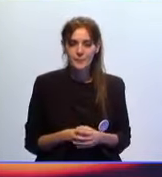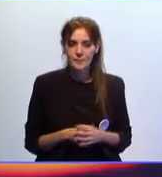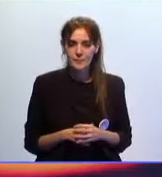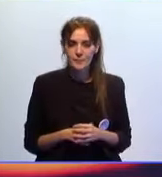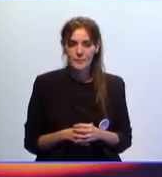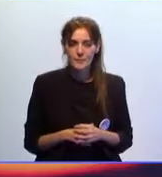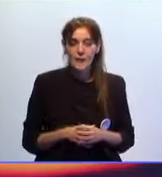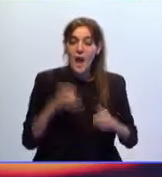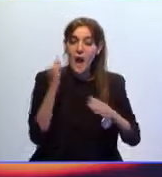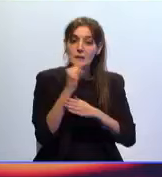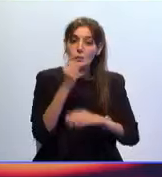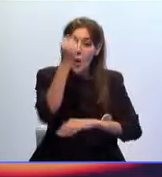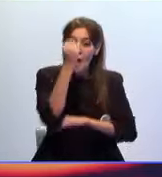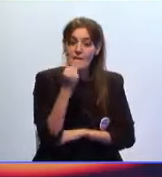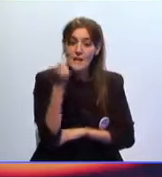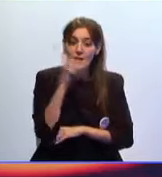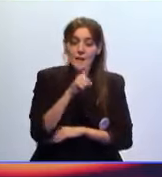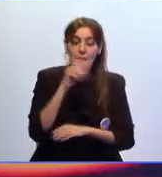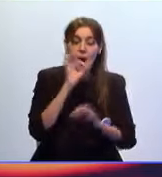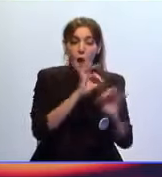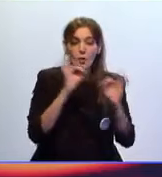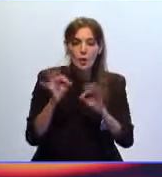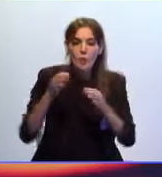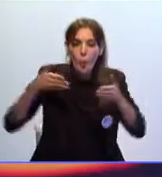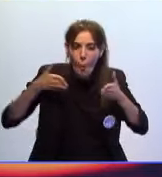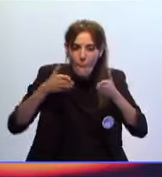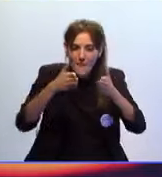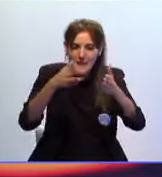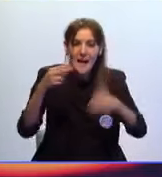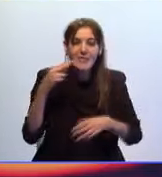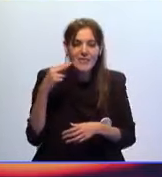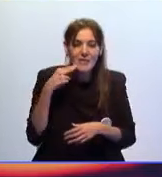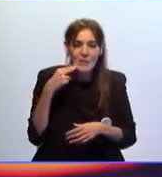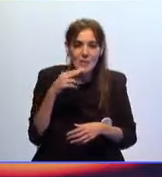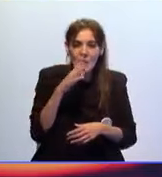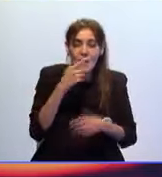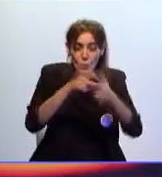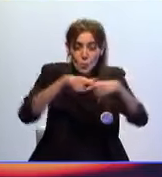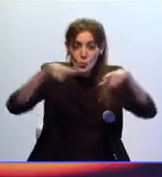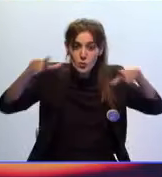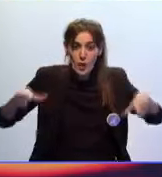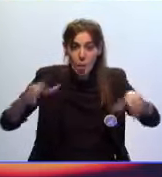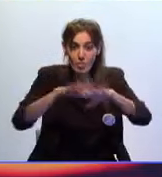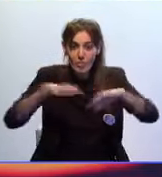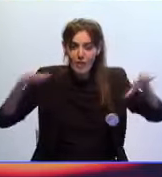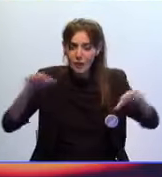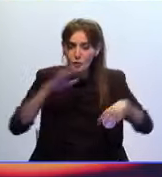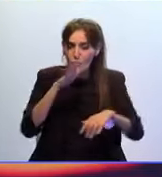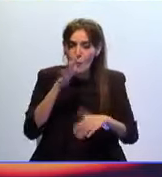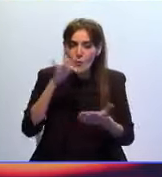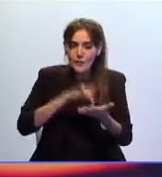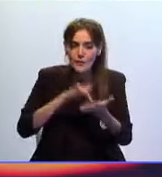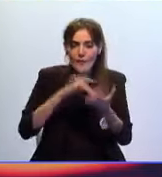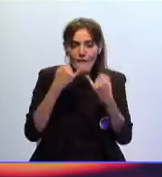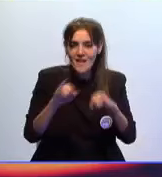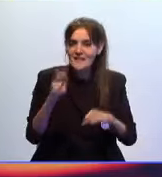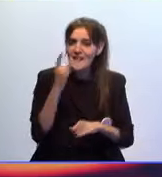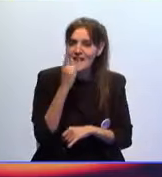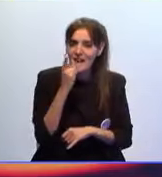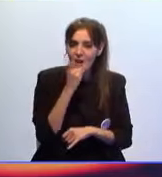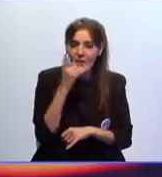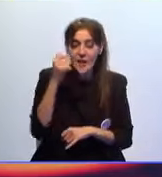y el instituto Avila también ha organizado hoy un pasaje del terror en su salón de actos con motivo de la fiesta de Halloween